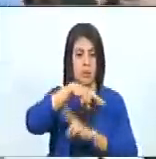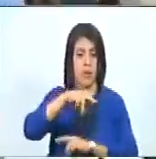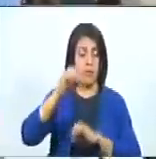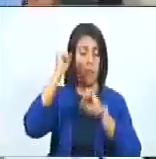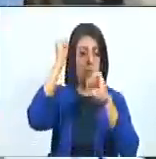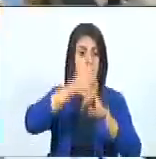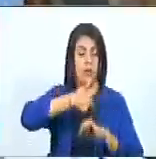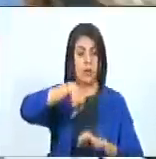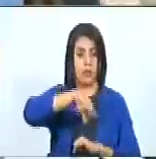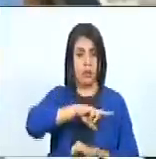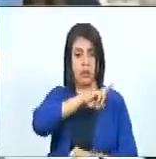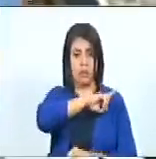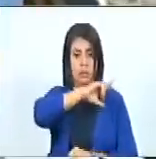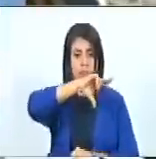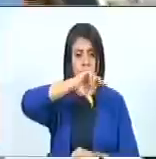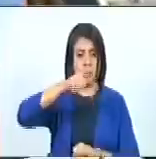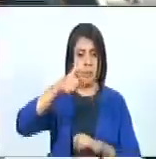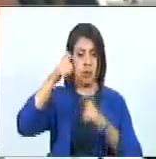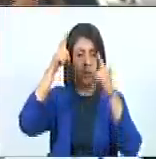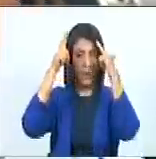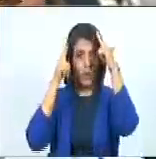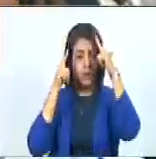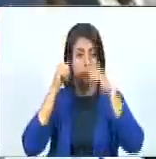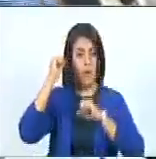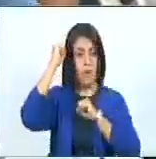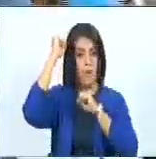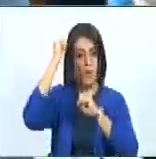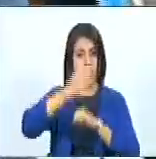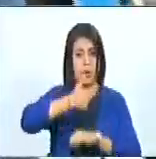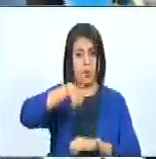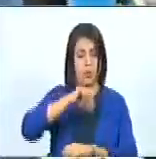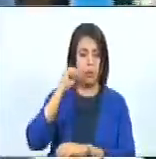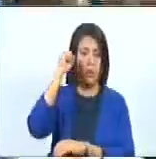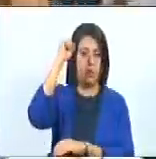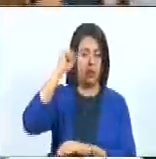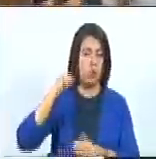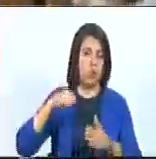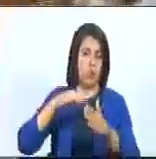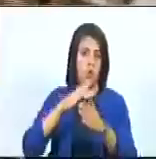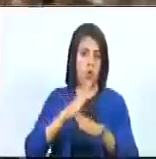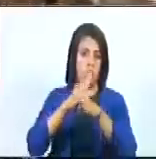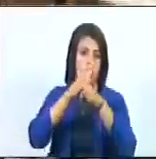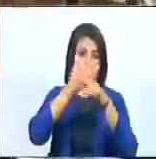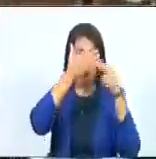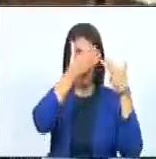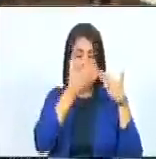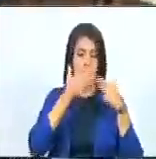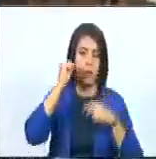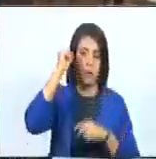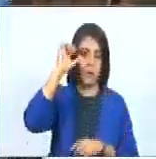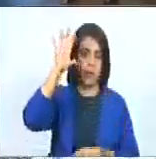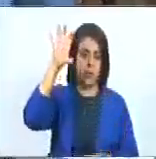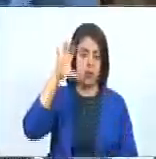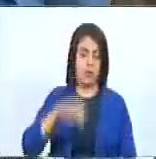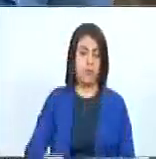viva nuestro comandante Chávez, y que viva nuestra lucha contra el terrorismo, y que viva la patria.